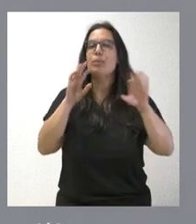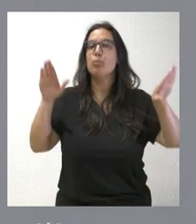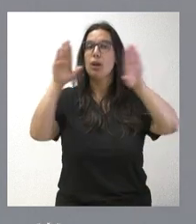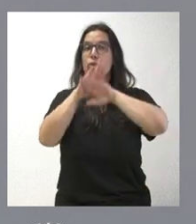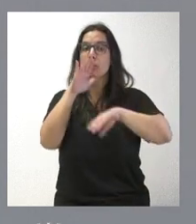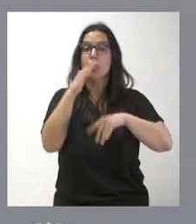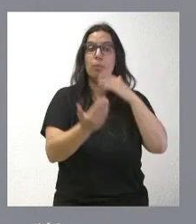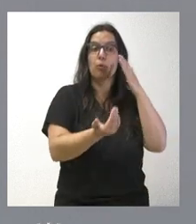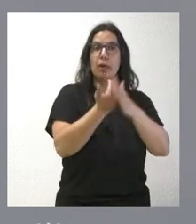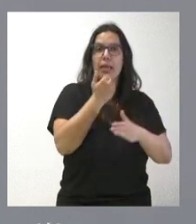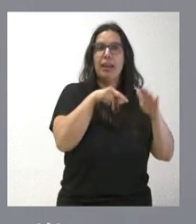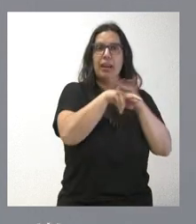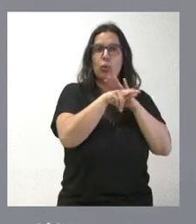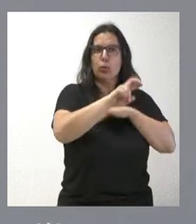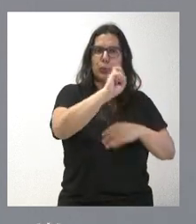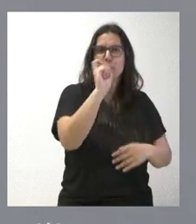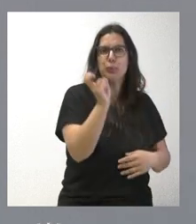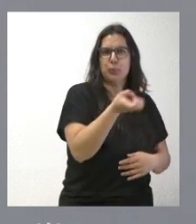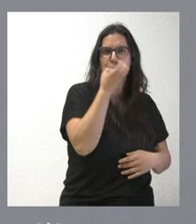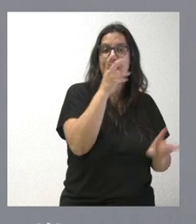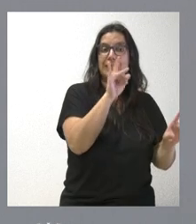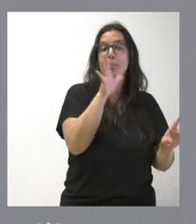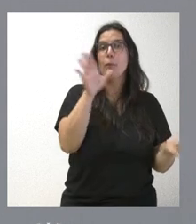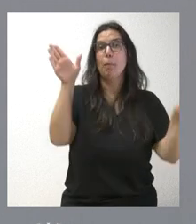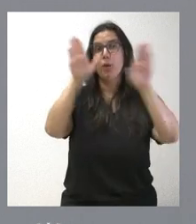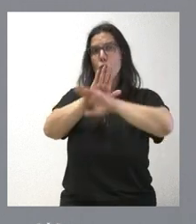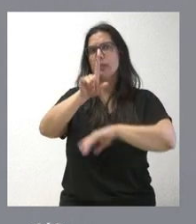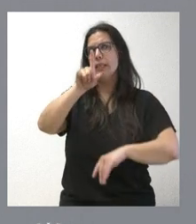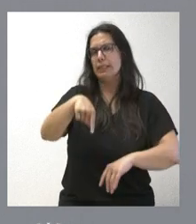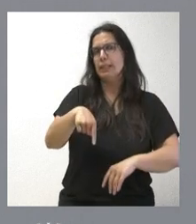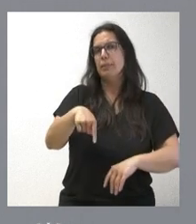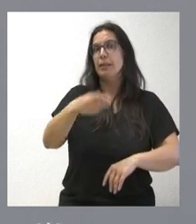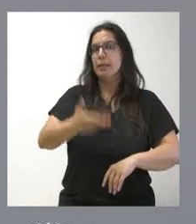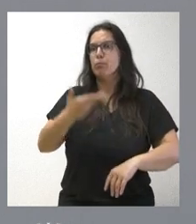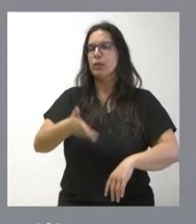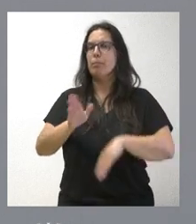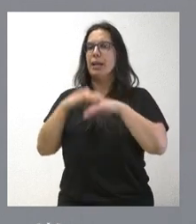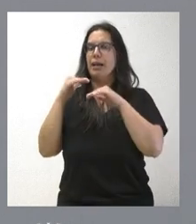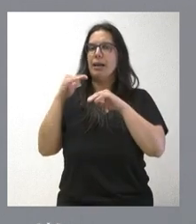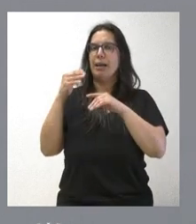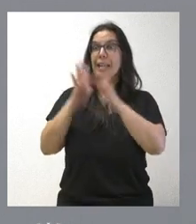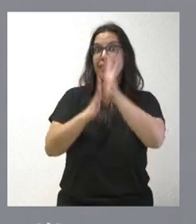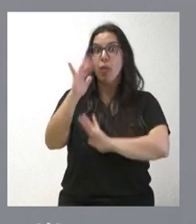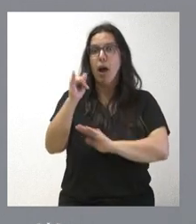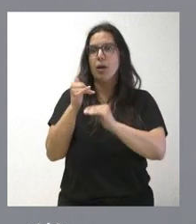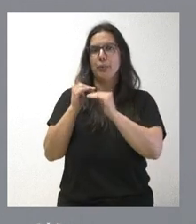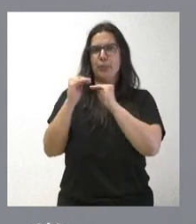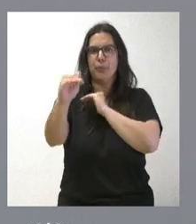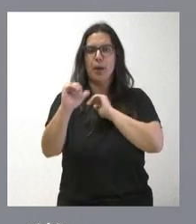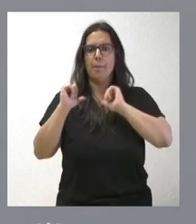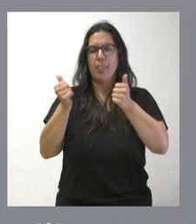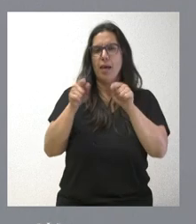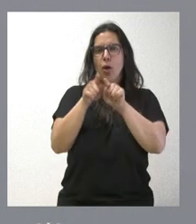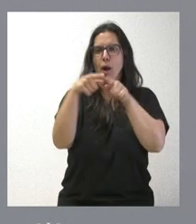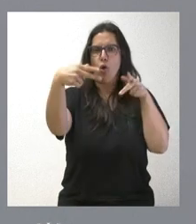se disponen de los medios, pero es verdad que la noche es un momento muy oportuno también para estabilizar los incendios, para proceder a la parimetración y para